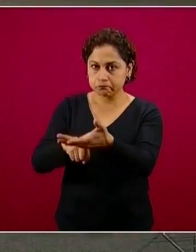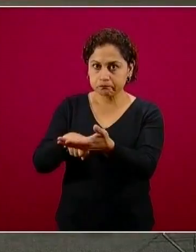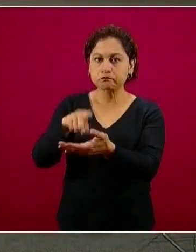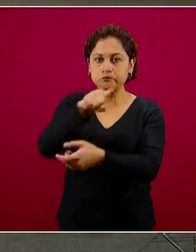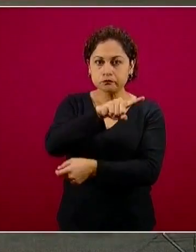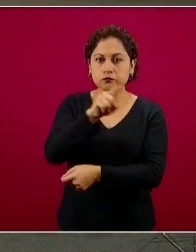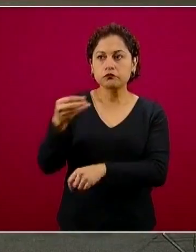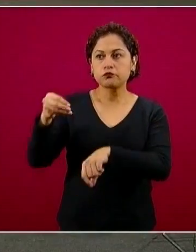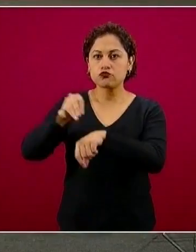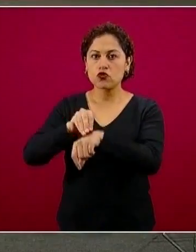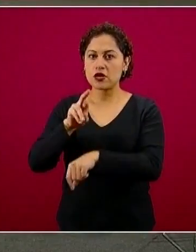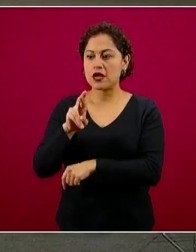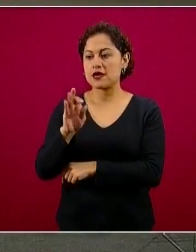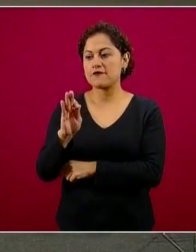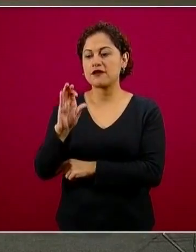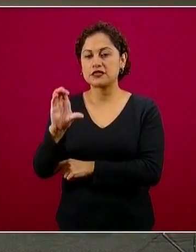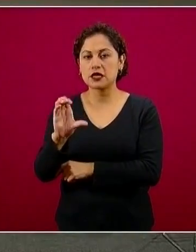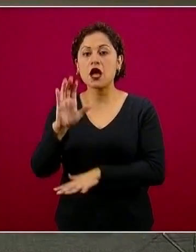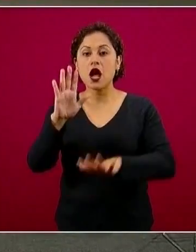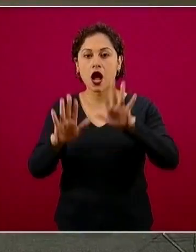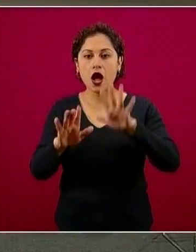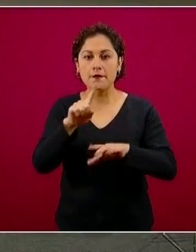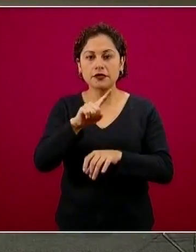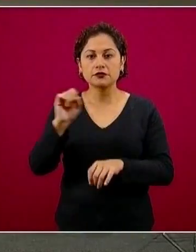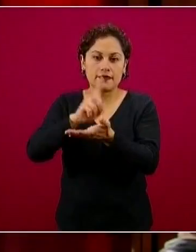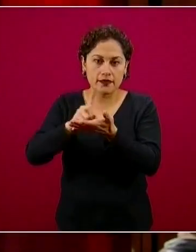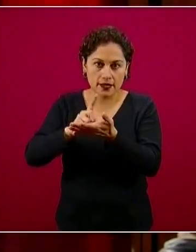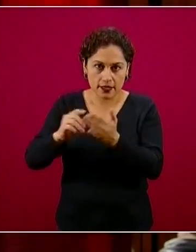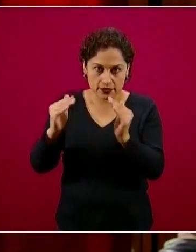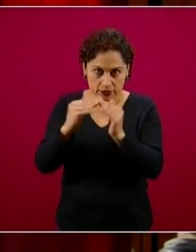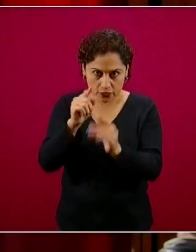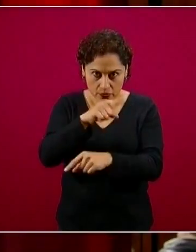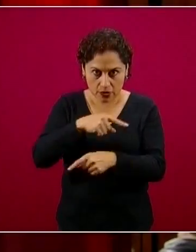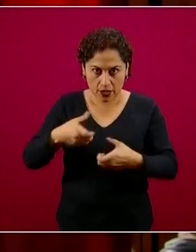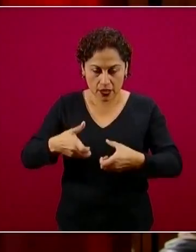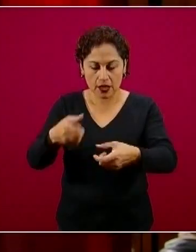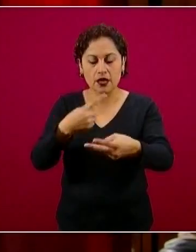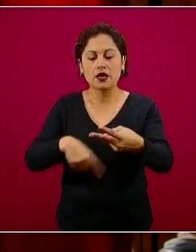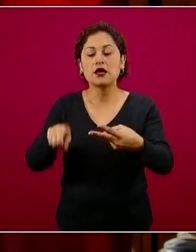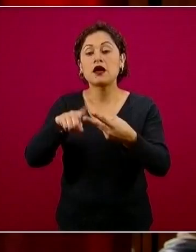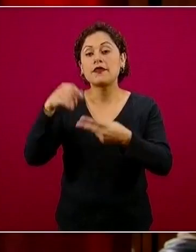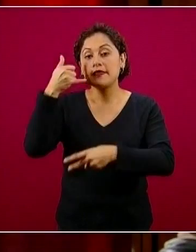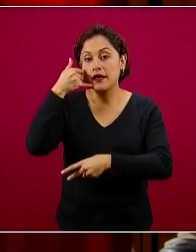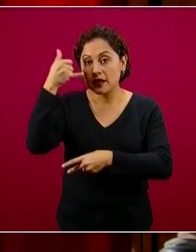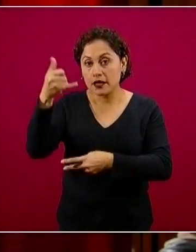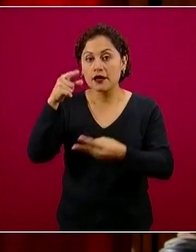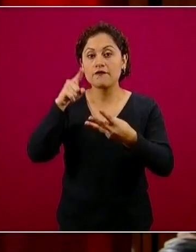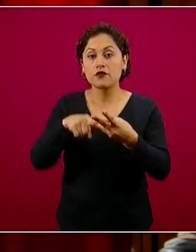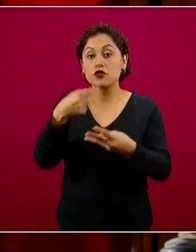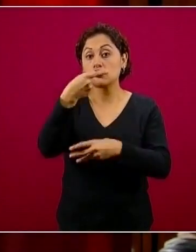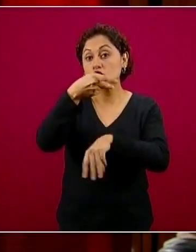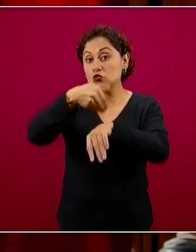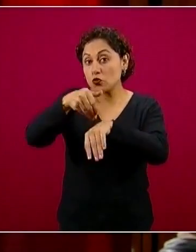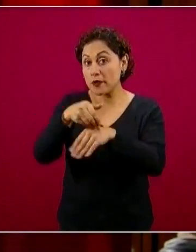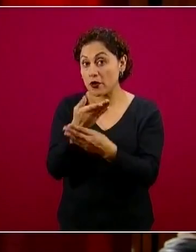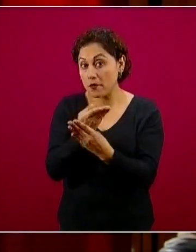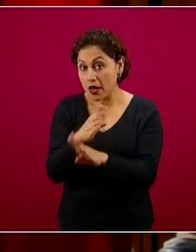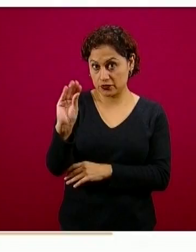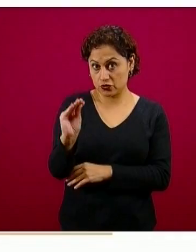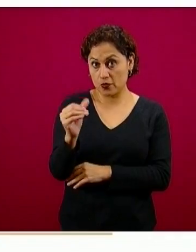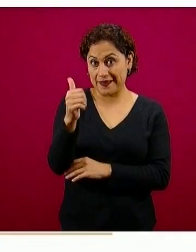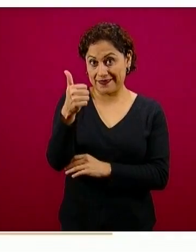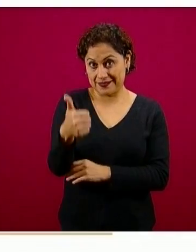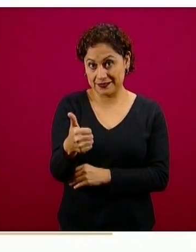servidores de la Nación y a partir del 4 de mayo podrán recibir su tarjeta con los 25.000 pesos en alguno de los tres bancos